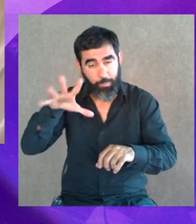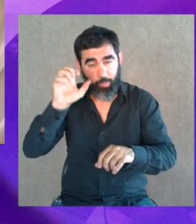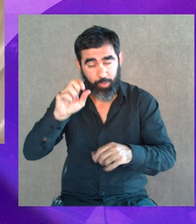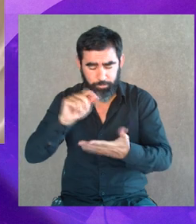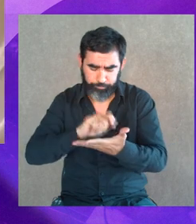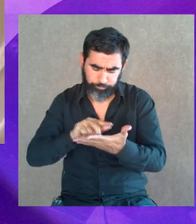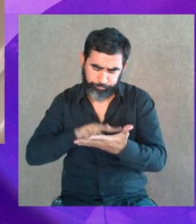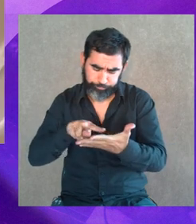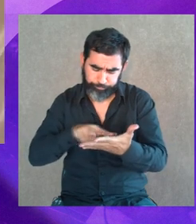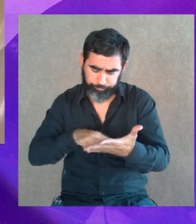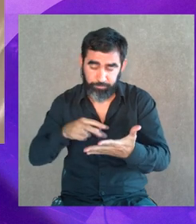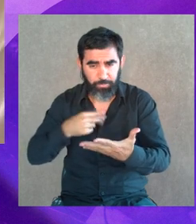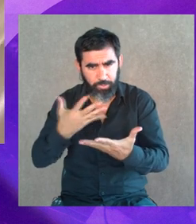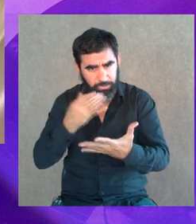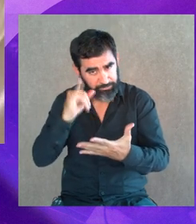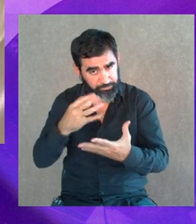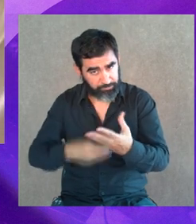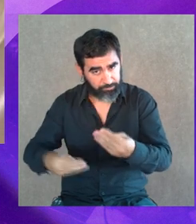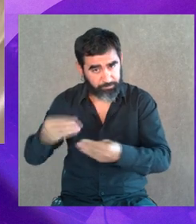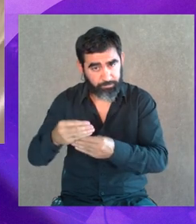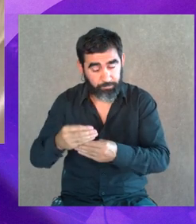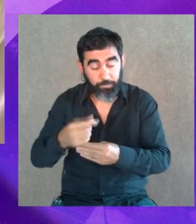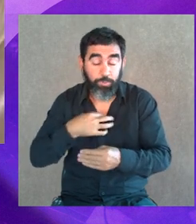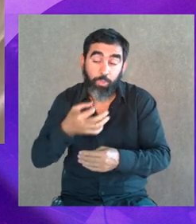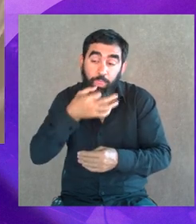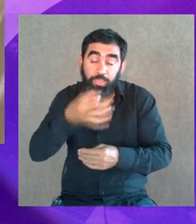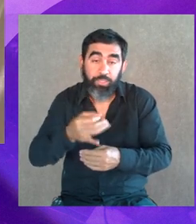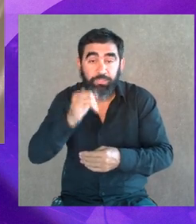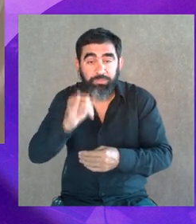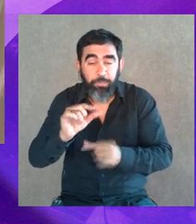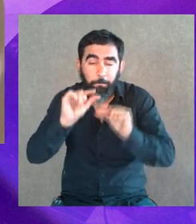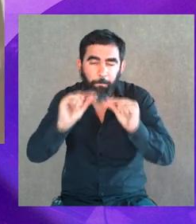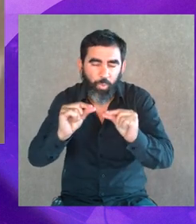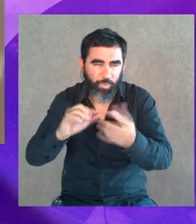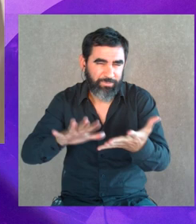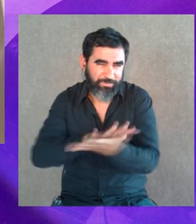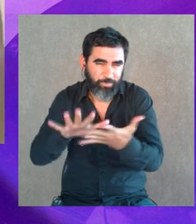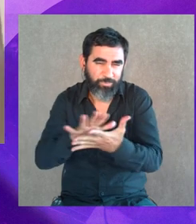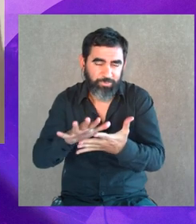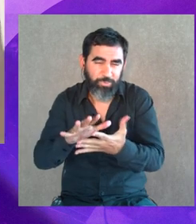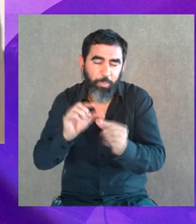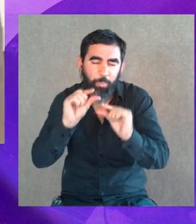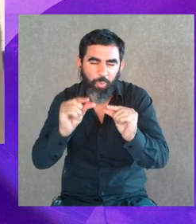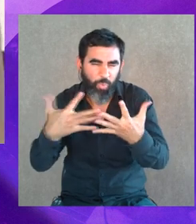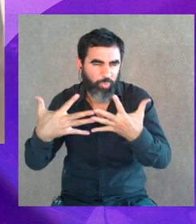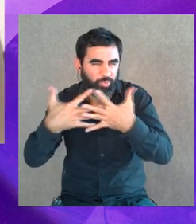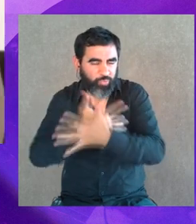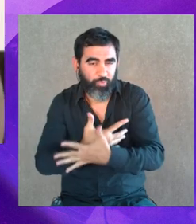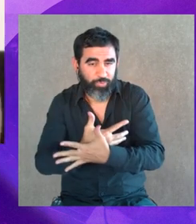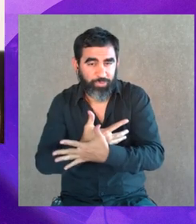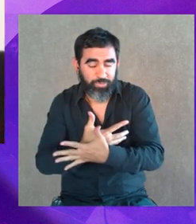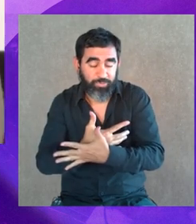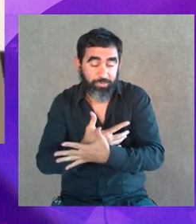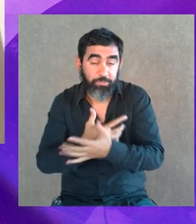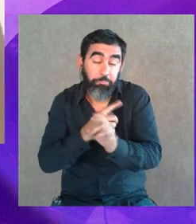me preguntaron, ¿estás segura que lo querés agregar? Y yo dije, bueno, si esto, lo poquito que es, o lo significativo, o lo